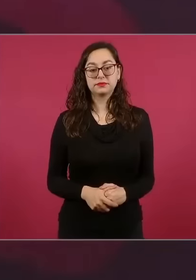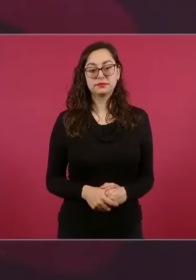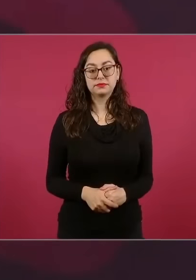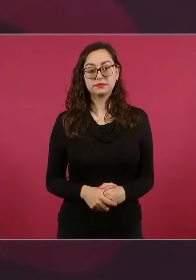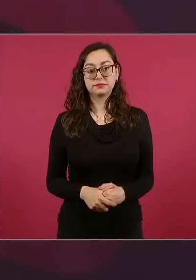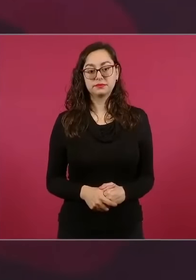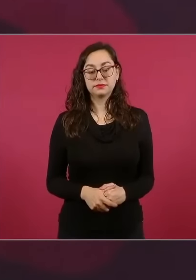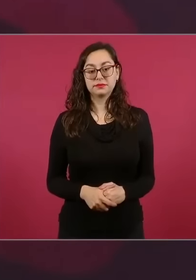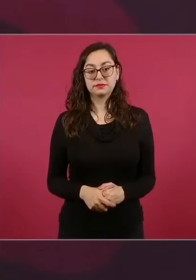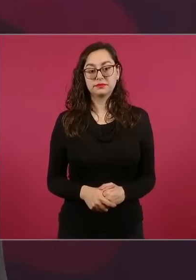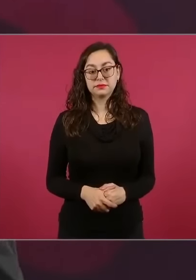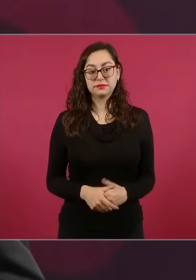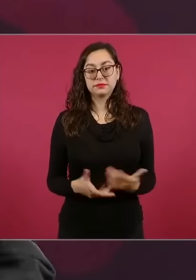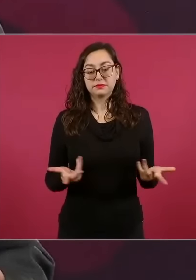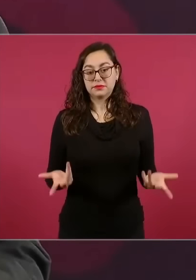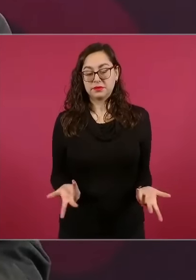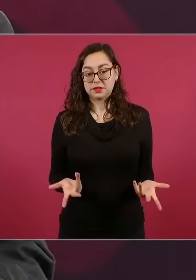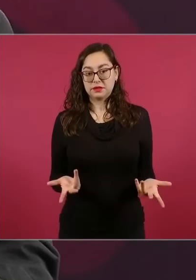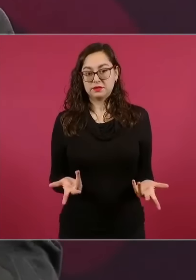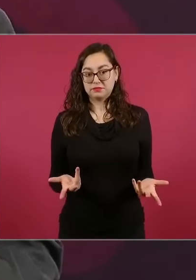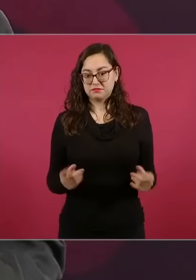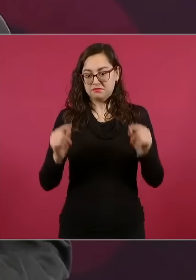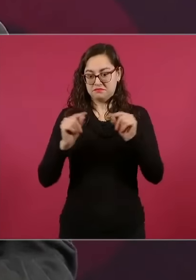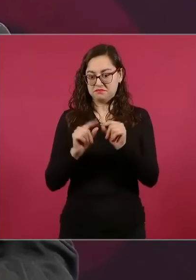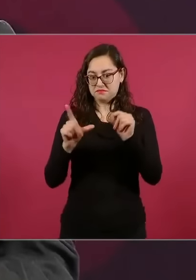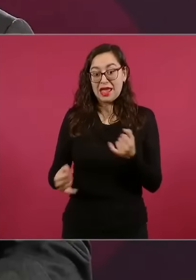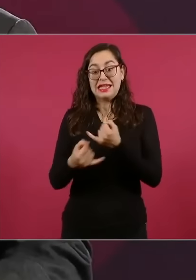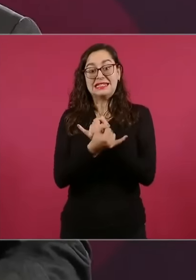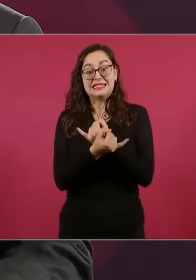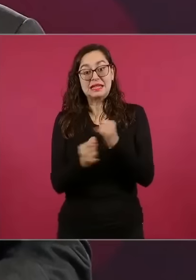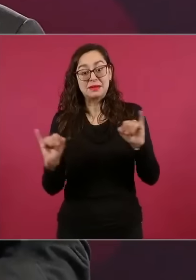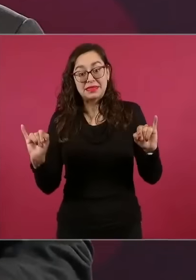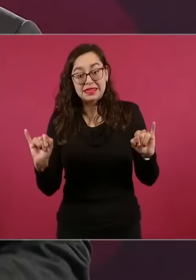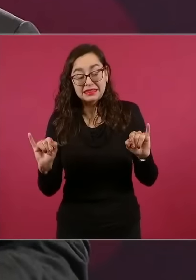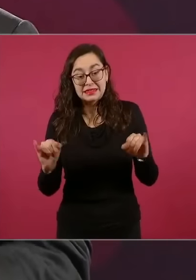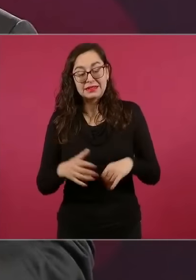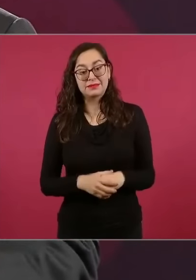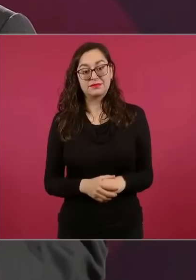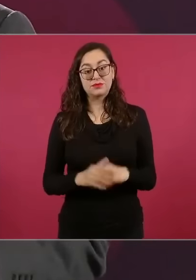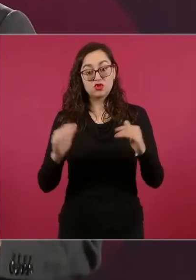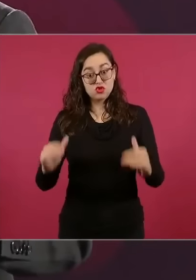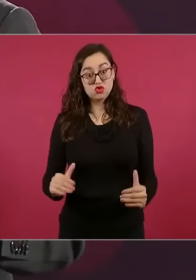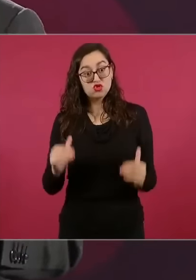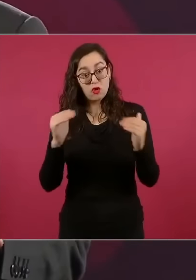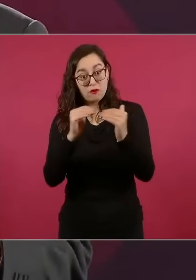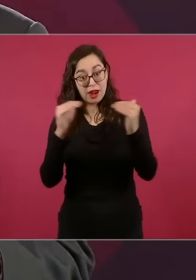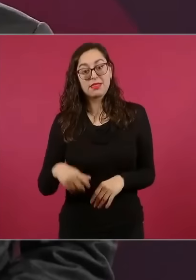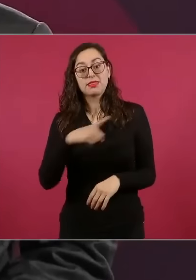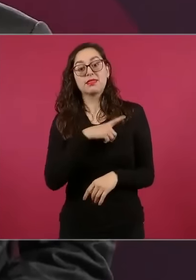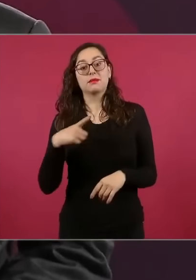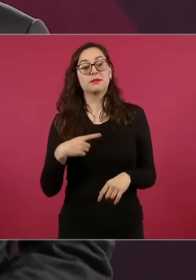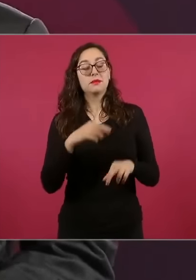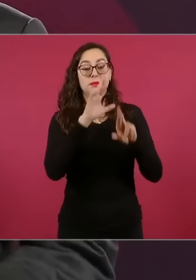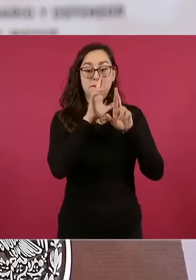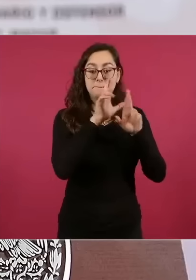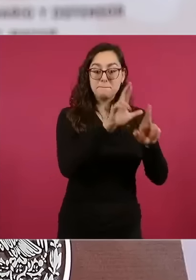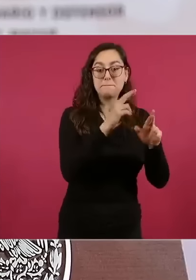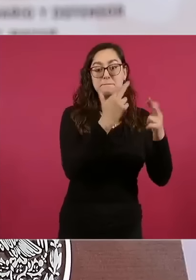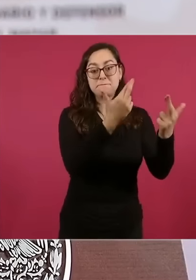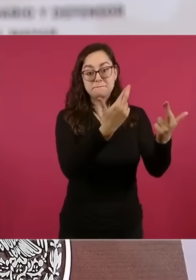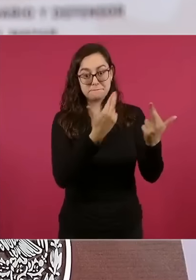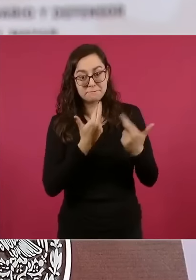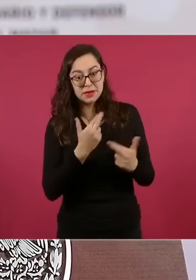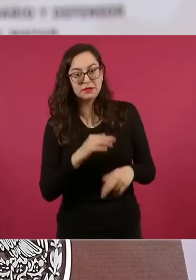independientes y que somos soberanos y que debemos respetarnos como buenos vecinos. Aplicar una